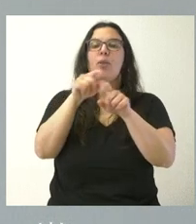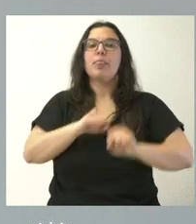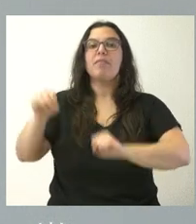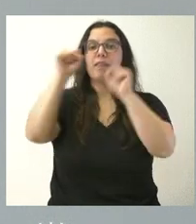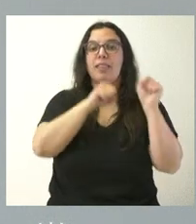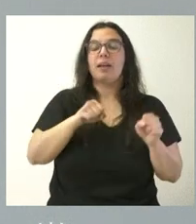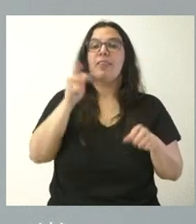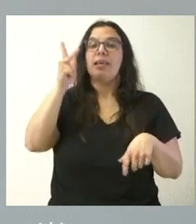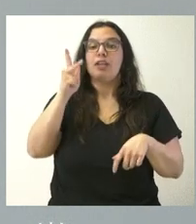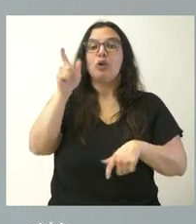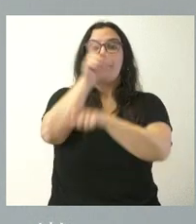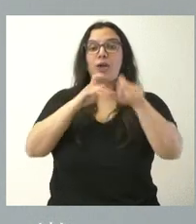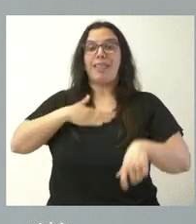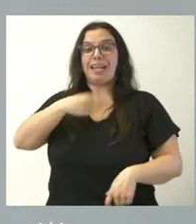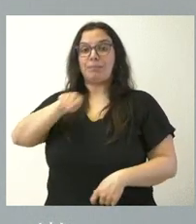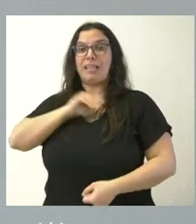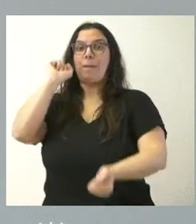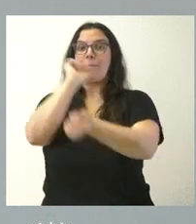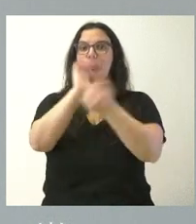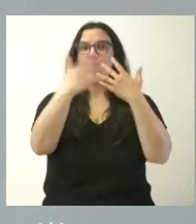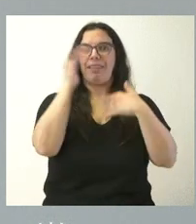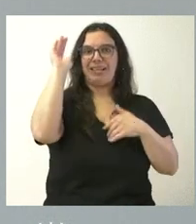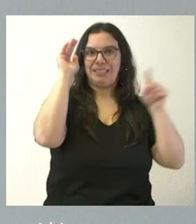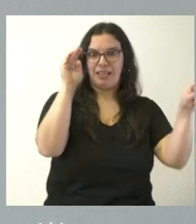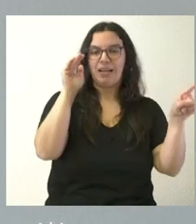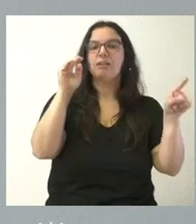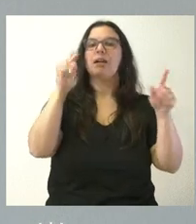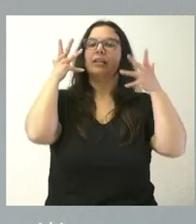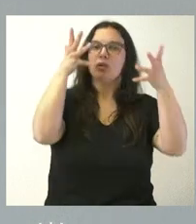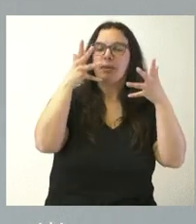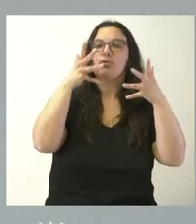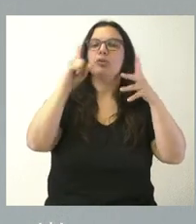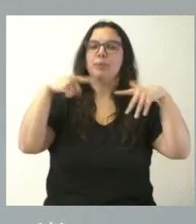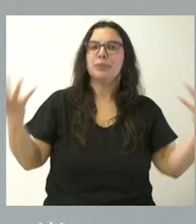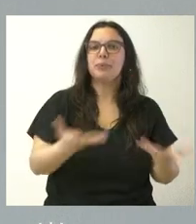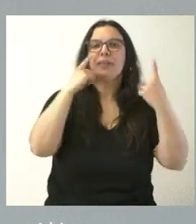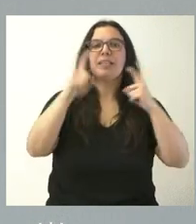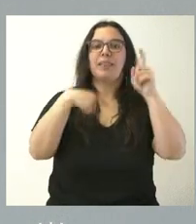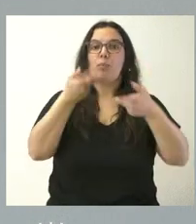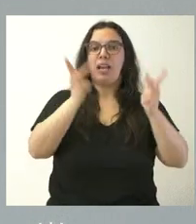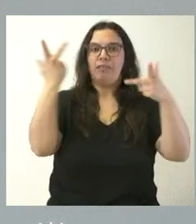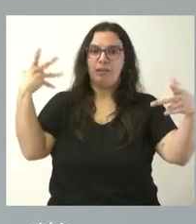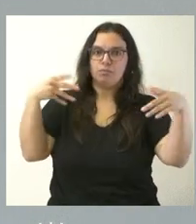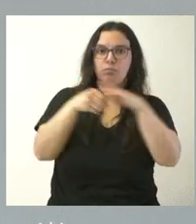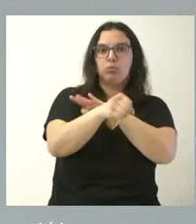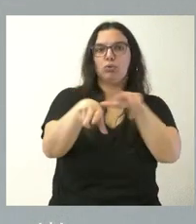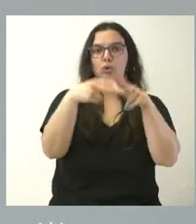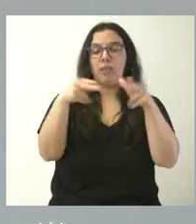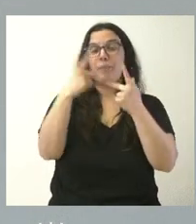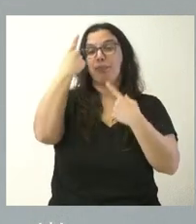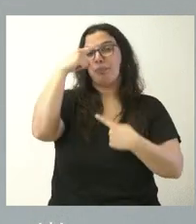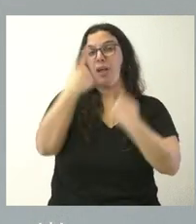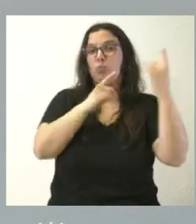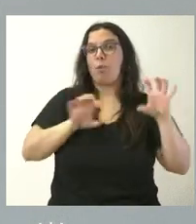el extranjero y el asesoramiento y ayuda a los mismos, así como la promoción de su reinserción. Saben ustedes que en algunos países